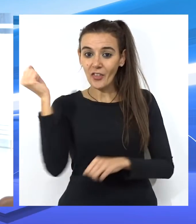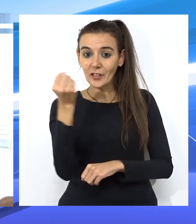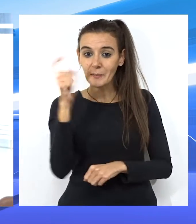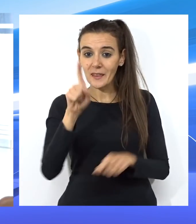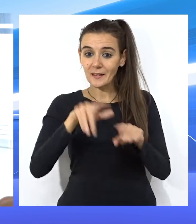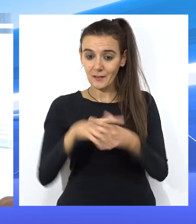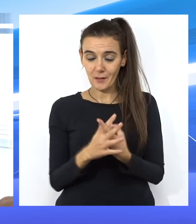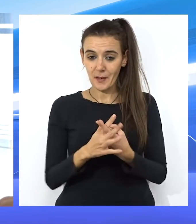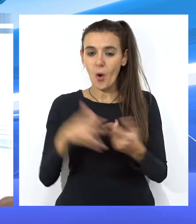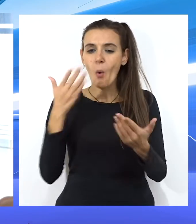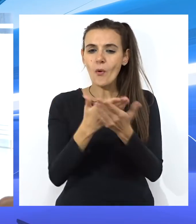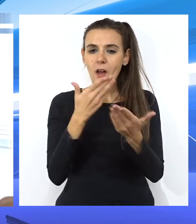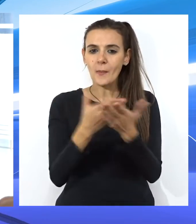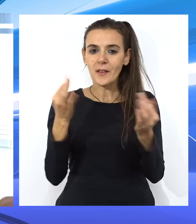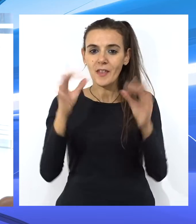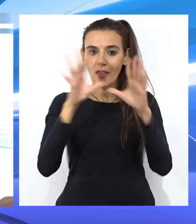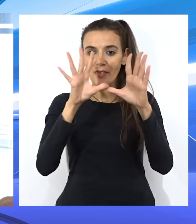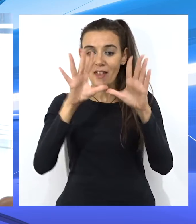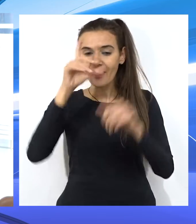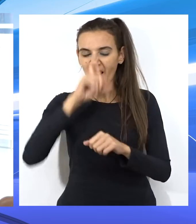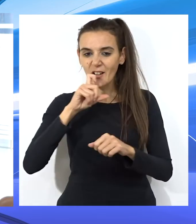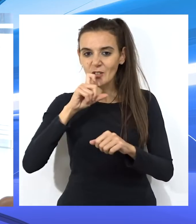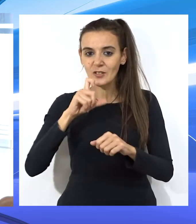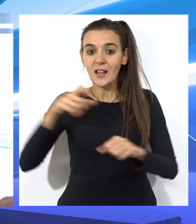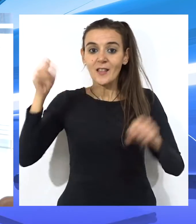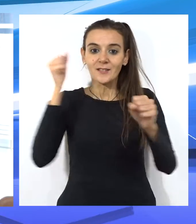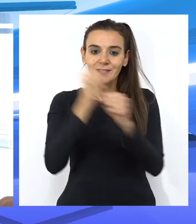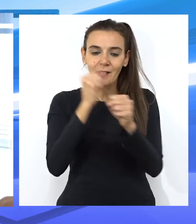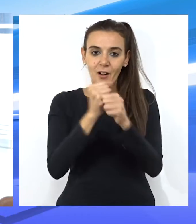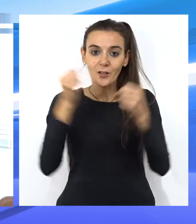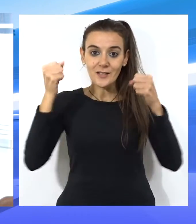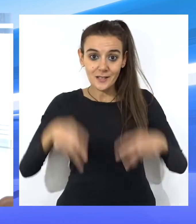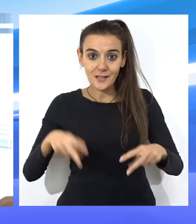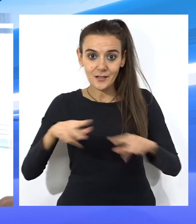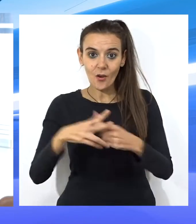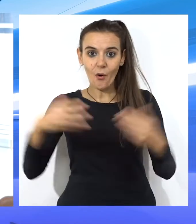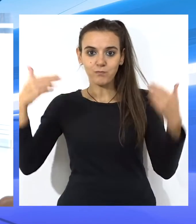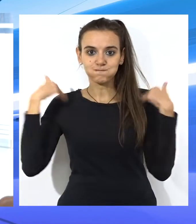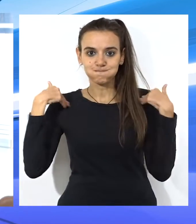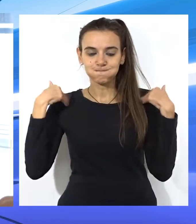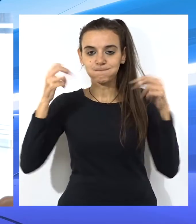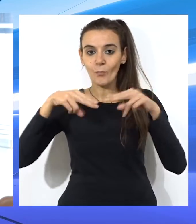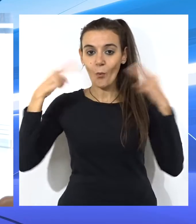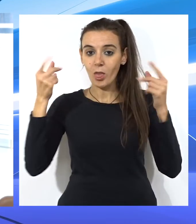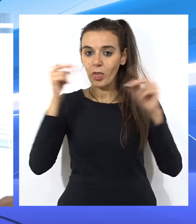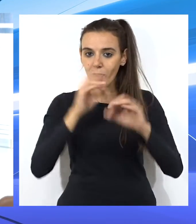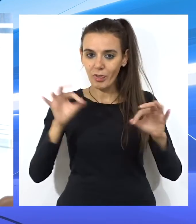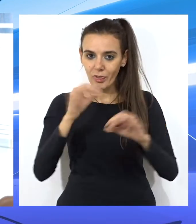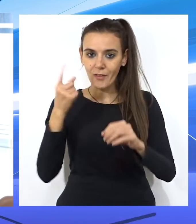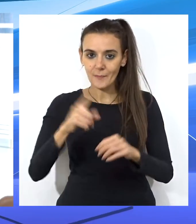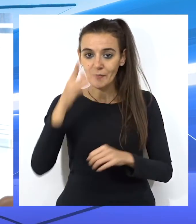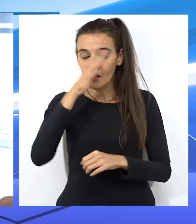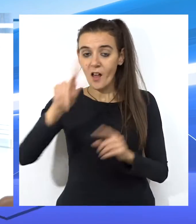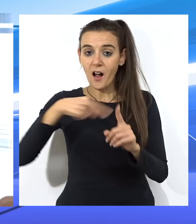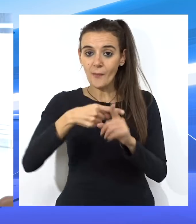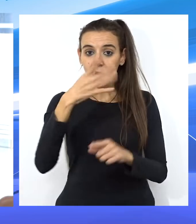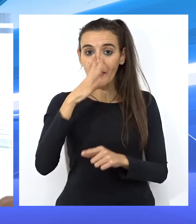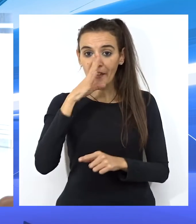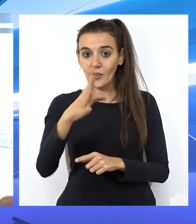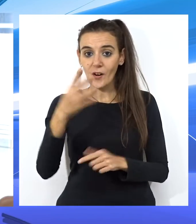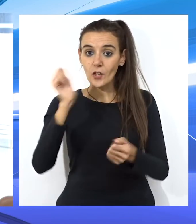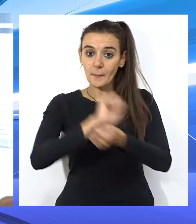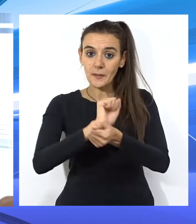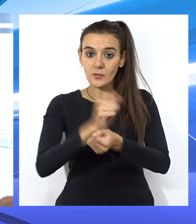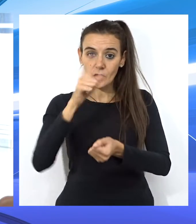pensando sobre una petición de 10 años de inhabilitación especial para empleo o cargo público a lo que habría que sumar la pena de 5 años de